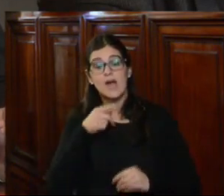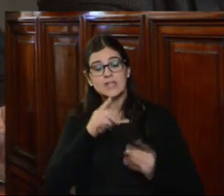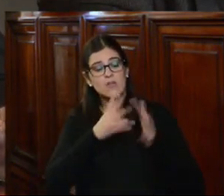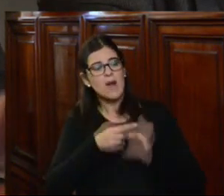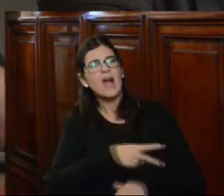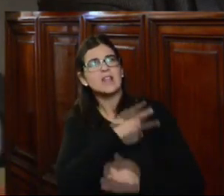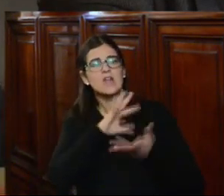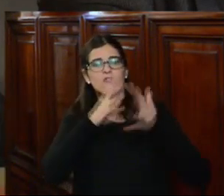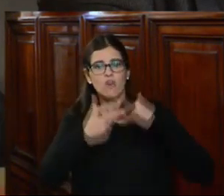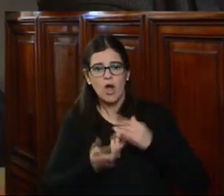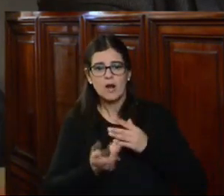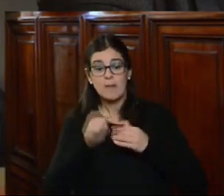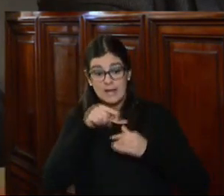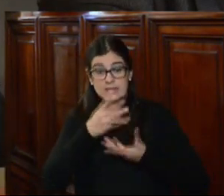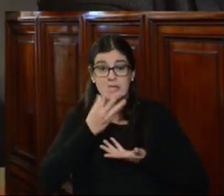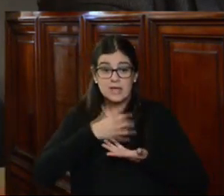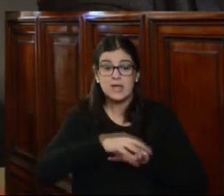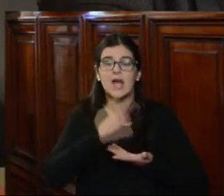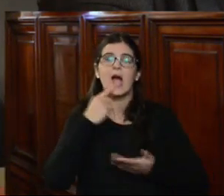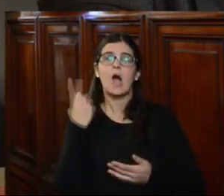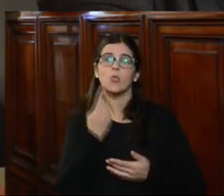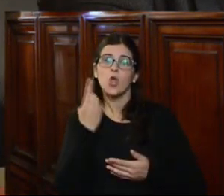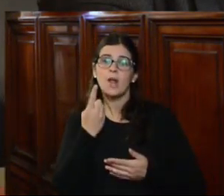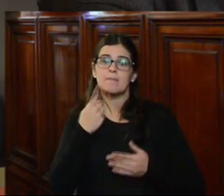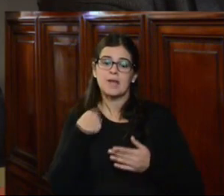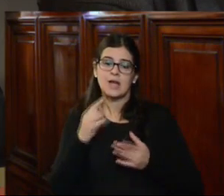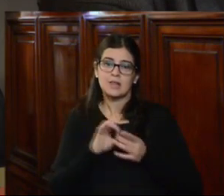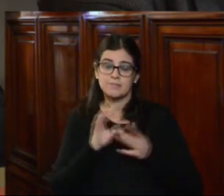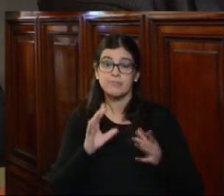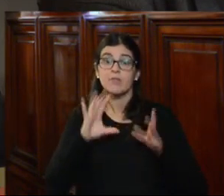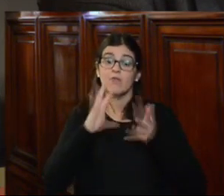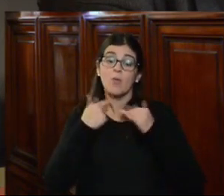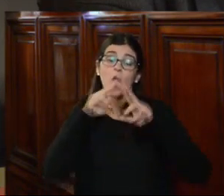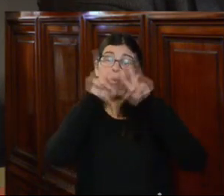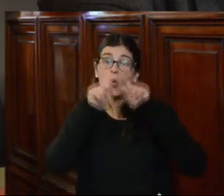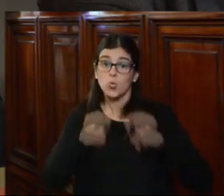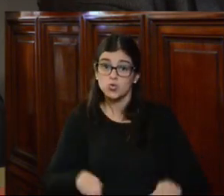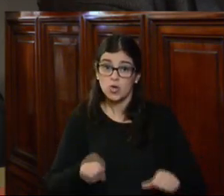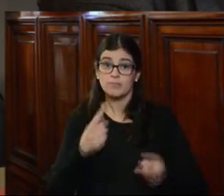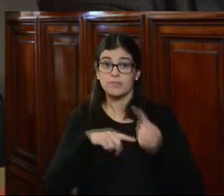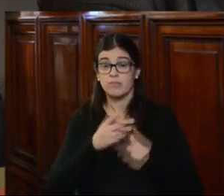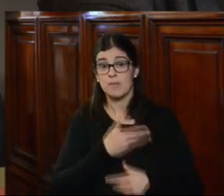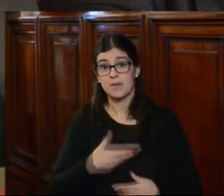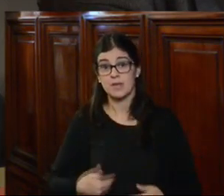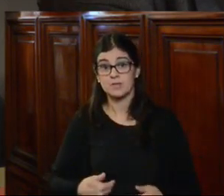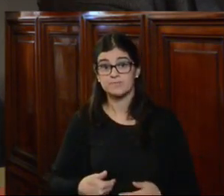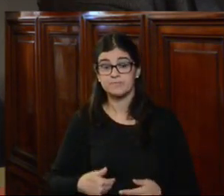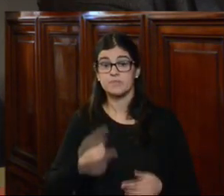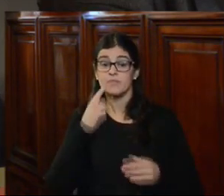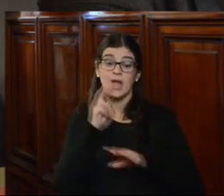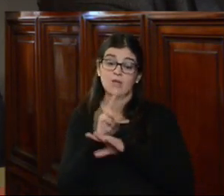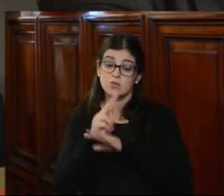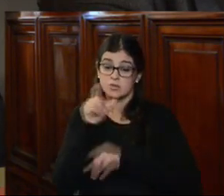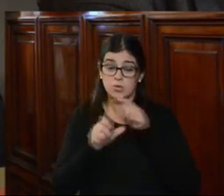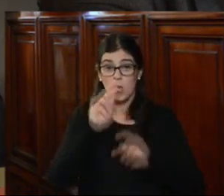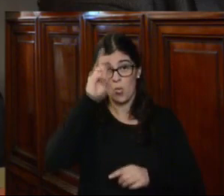categoría y de esa forma parte de nuestra autonomía y nuestra eficacia? Como conclusión, señor Presidente, la Defensoría